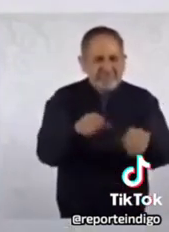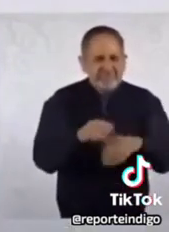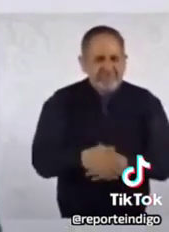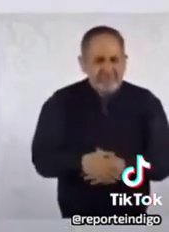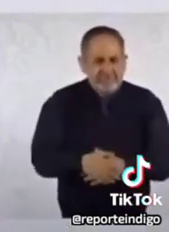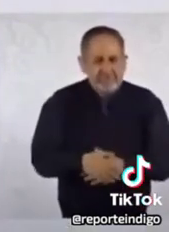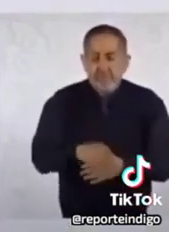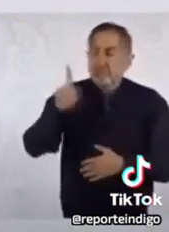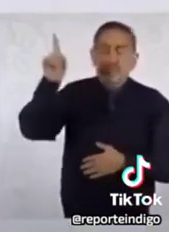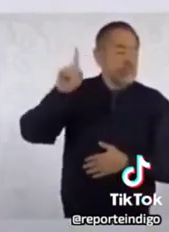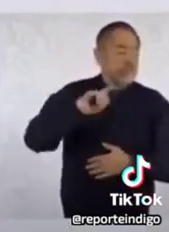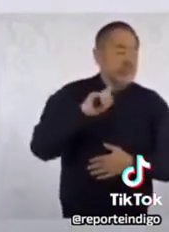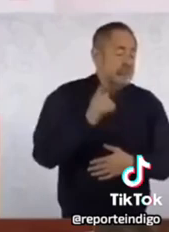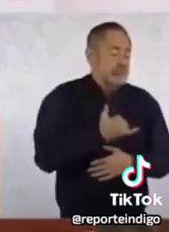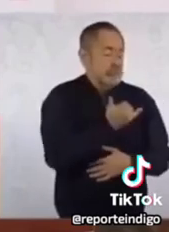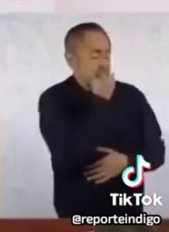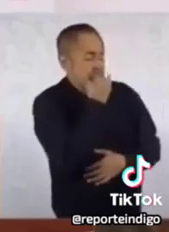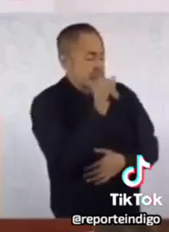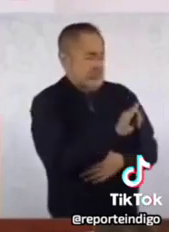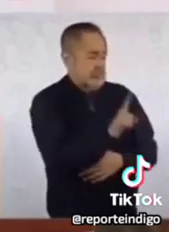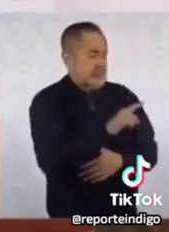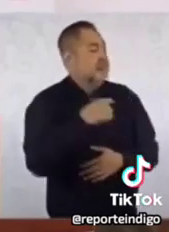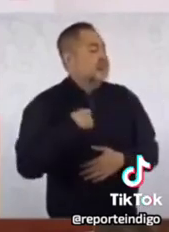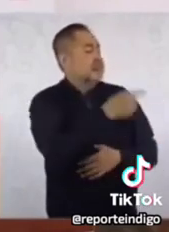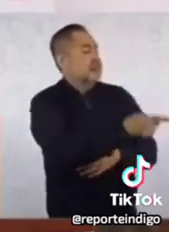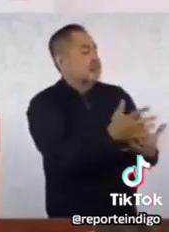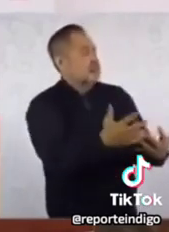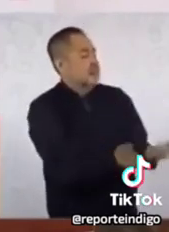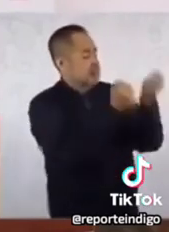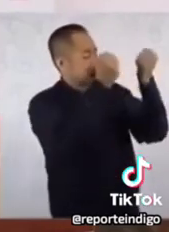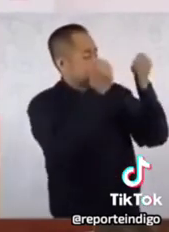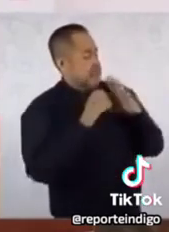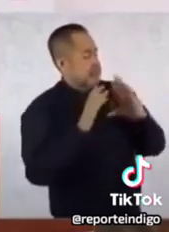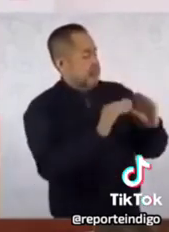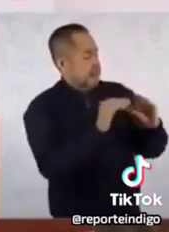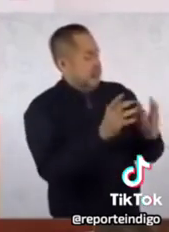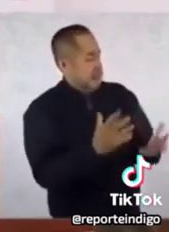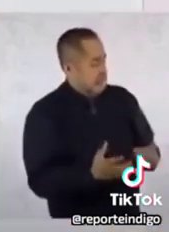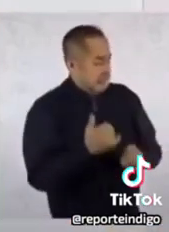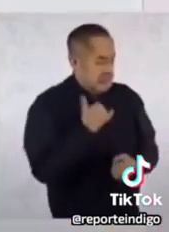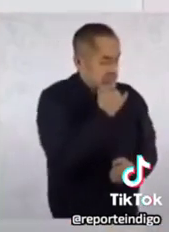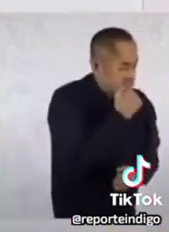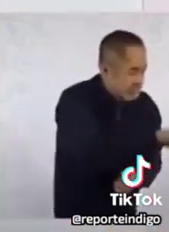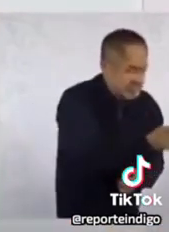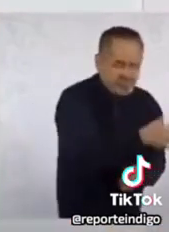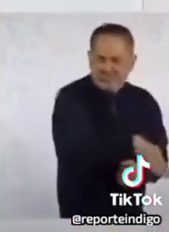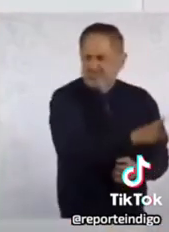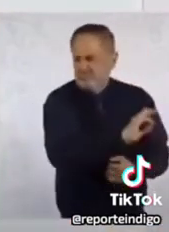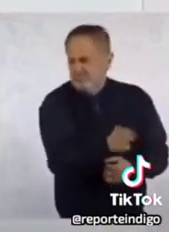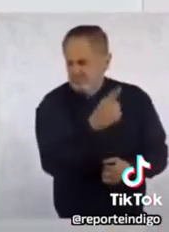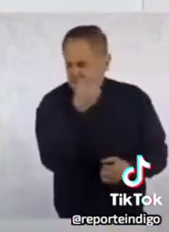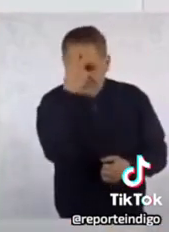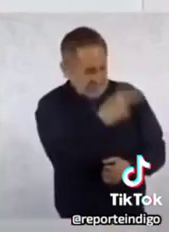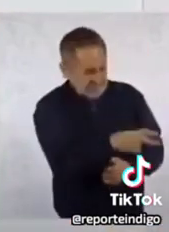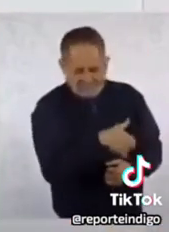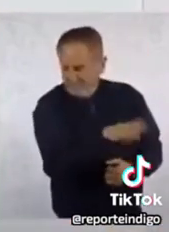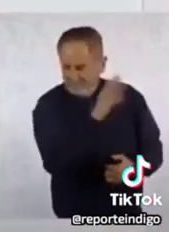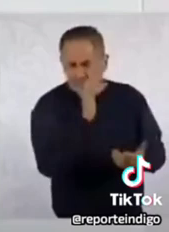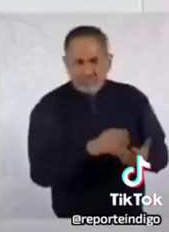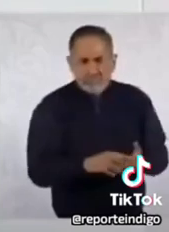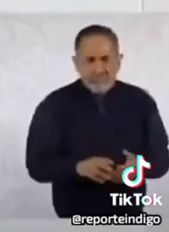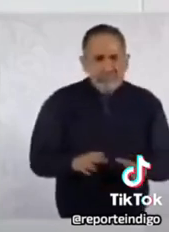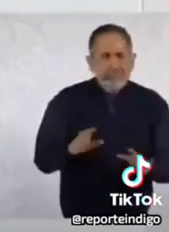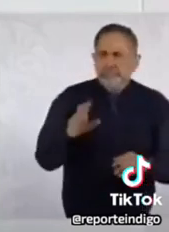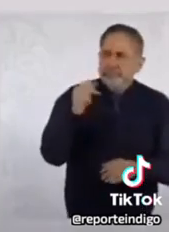que pedir perdón porque vinieron a salvar a las mexicanas y mexicanos, que no se